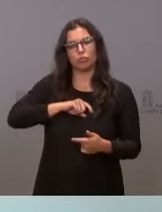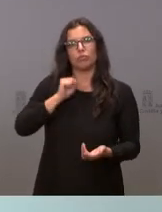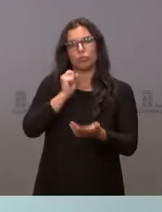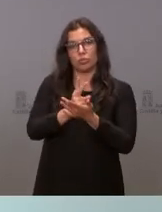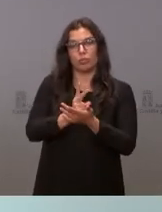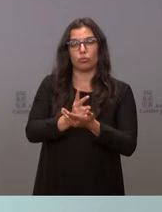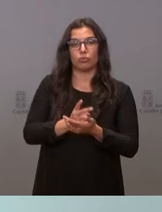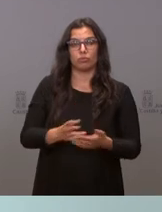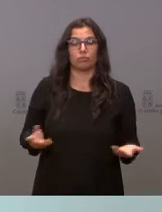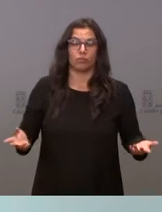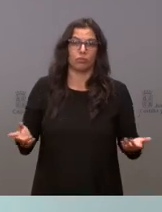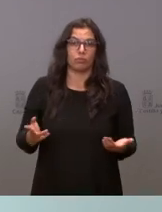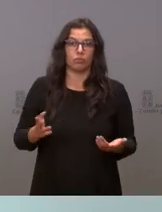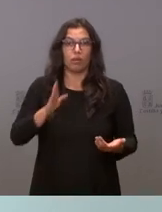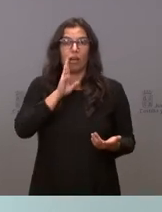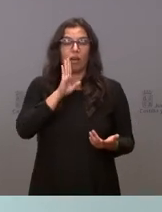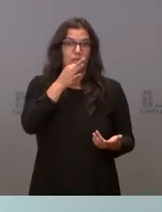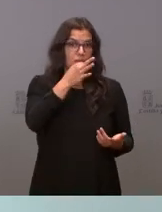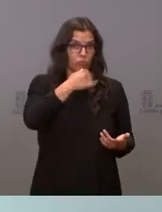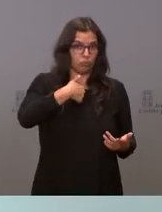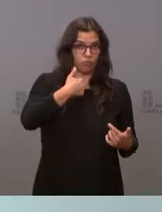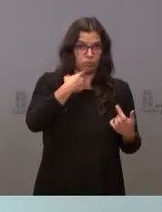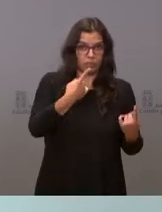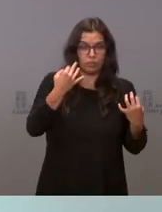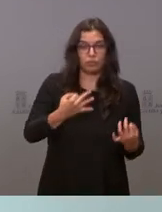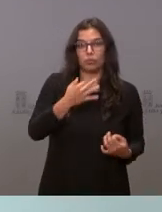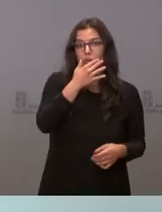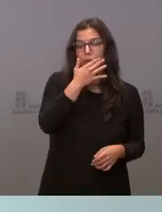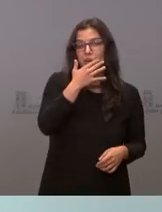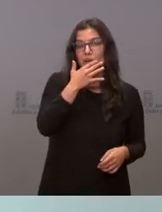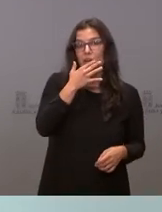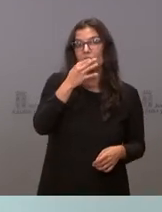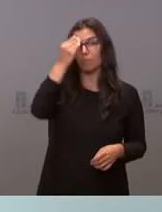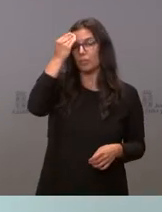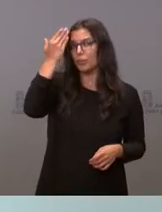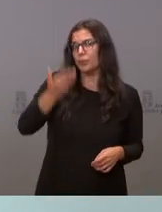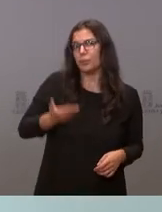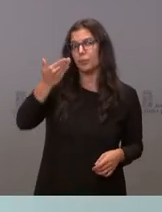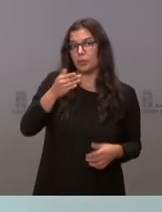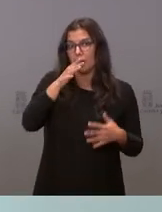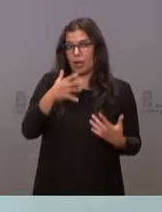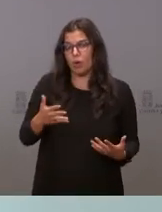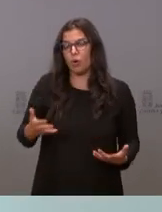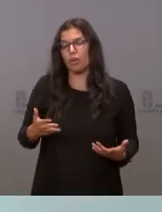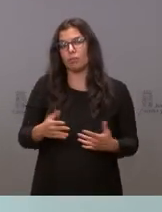y desde luego lo decía en mi intervención creo que es muy importante en estos momentos